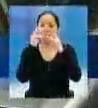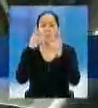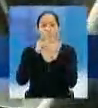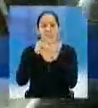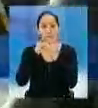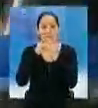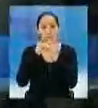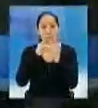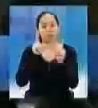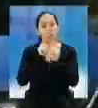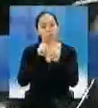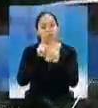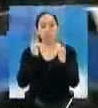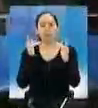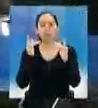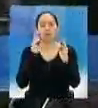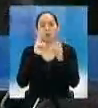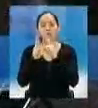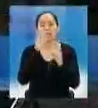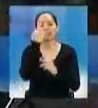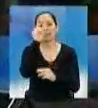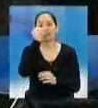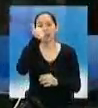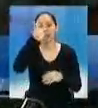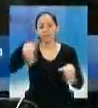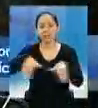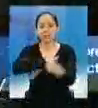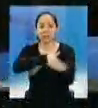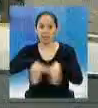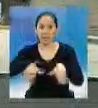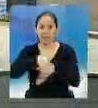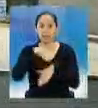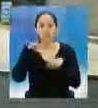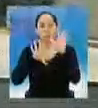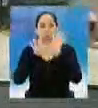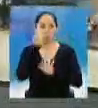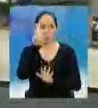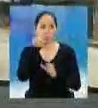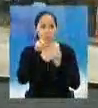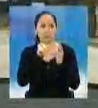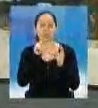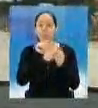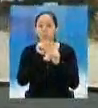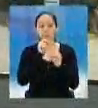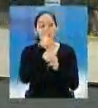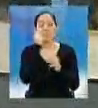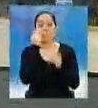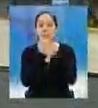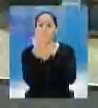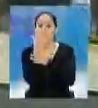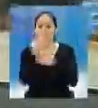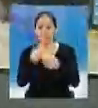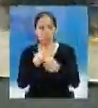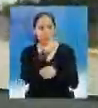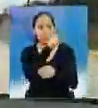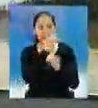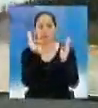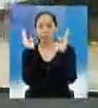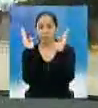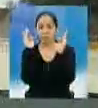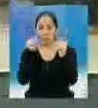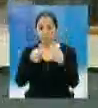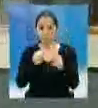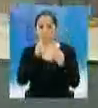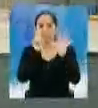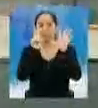Calzada Roosevelt, a la altura de la 30 avenida de la Zona 11. Paseo Miraflores entra a la 21 avenida y séptima